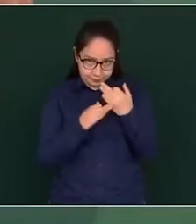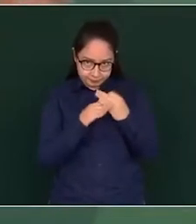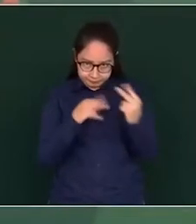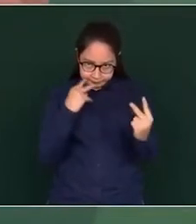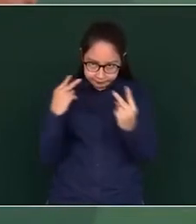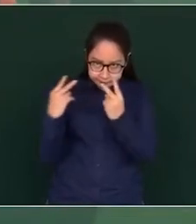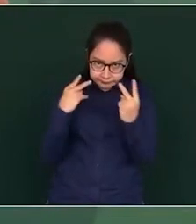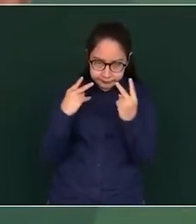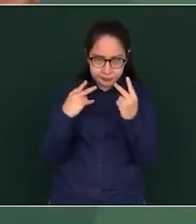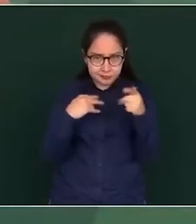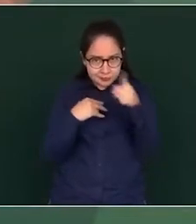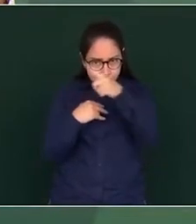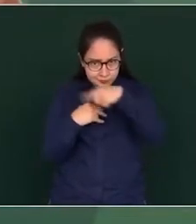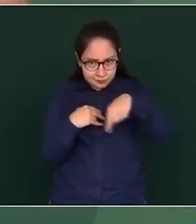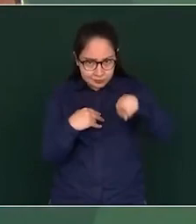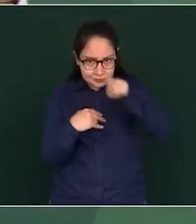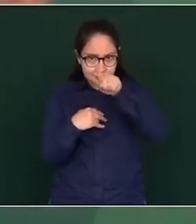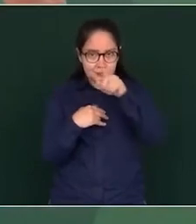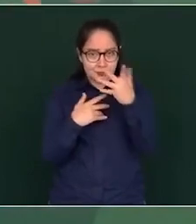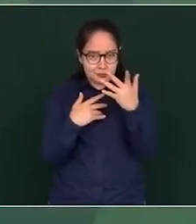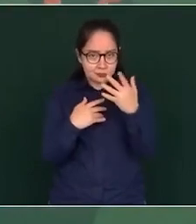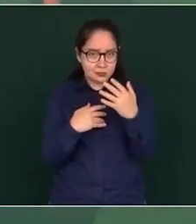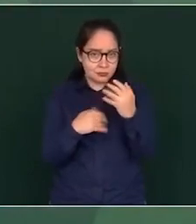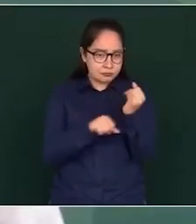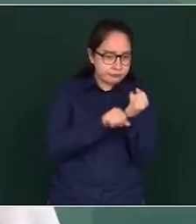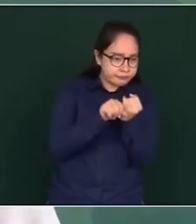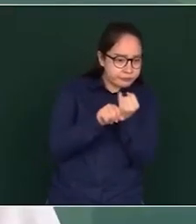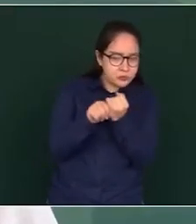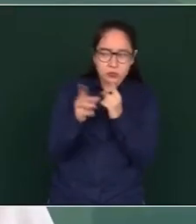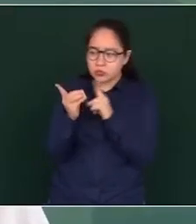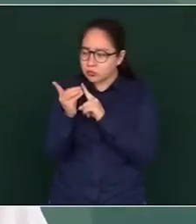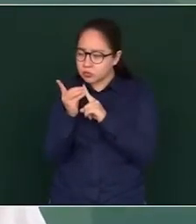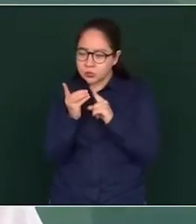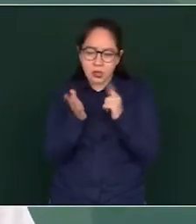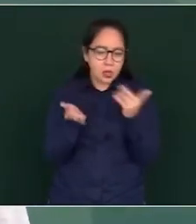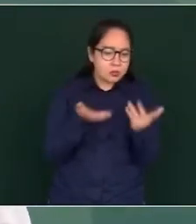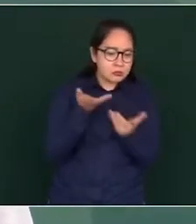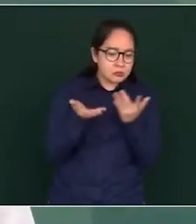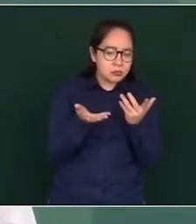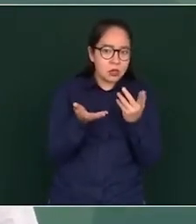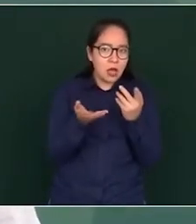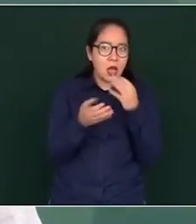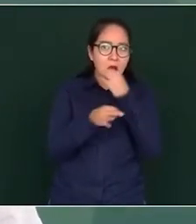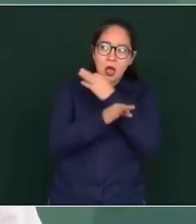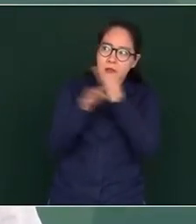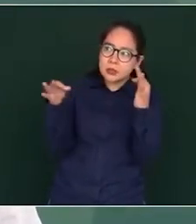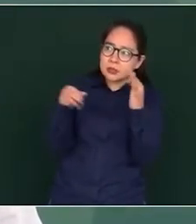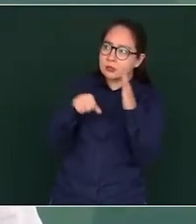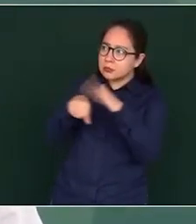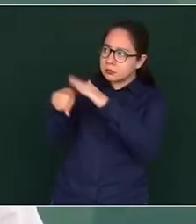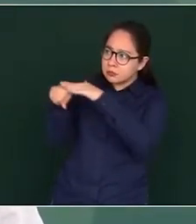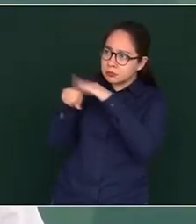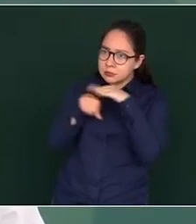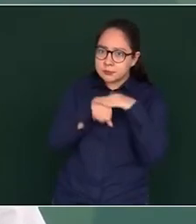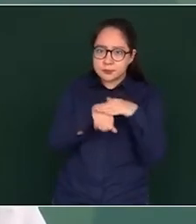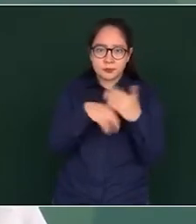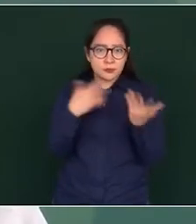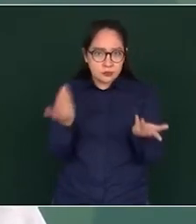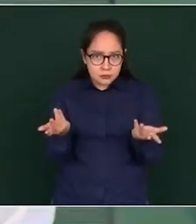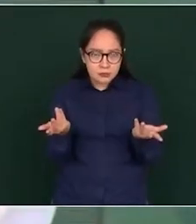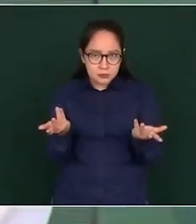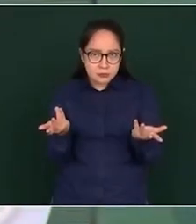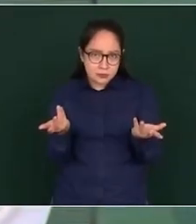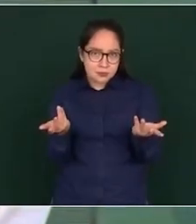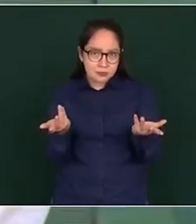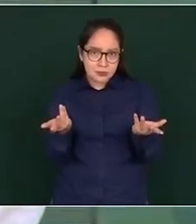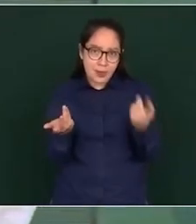dándose a conocer los sitios, todos los lugares donde van a estar las casillas, se corra la voz y todos